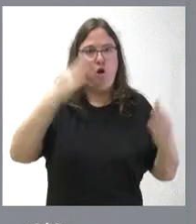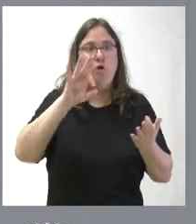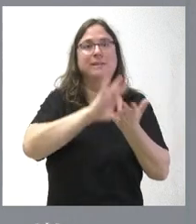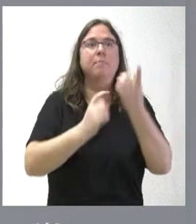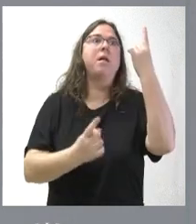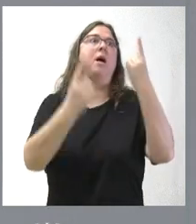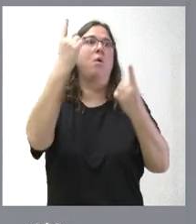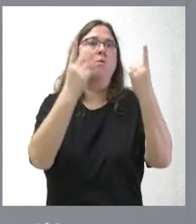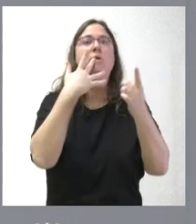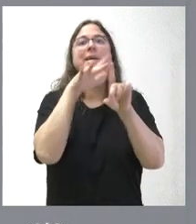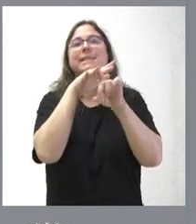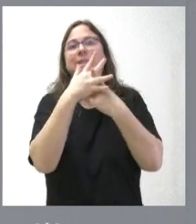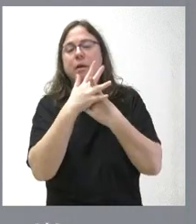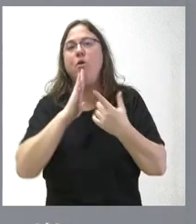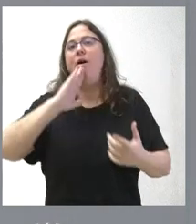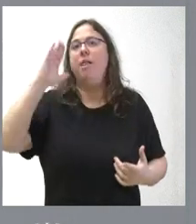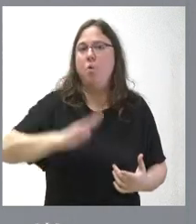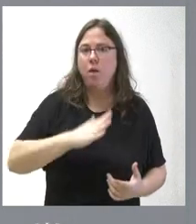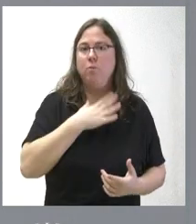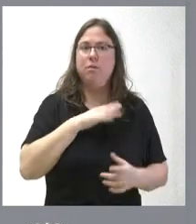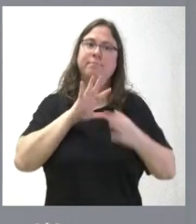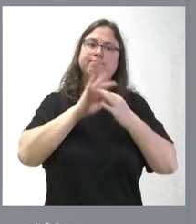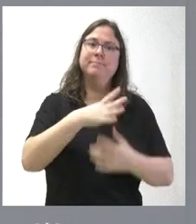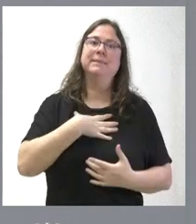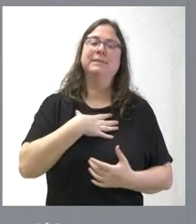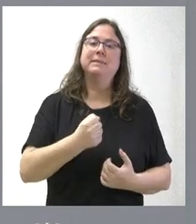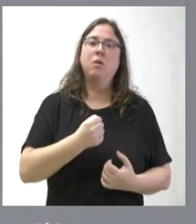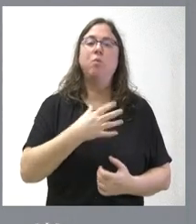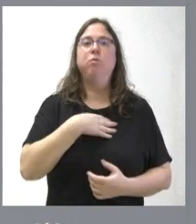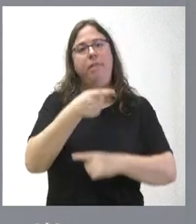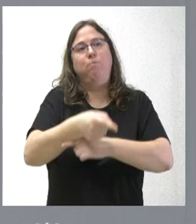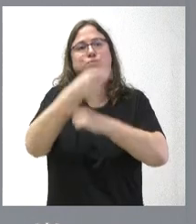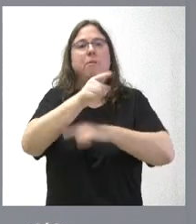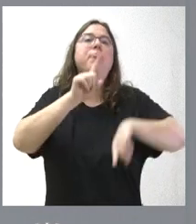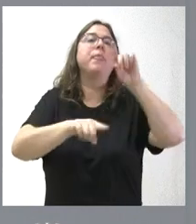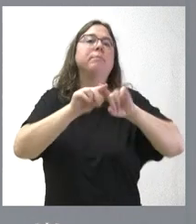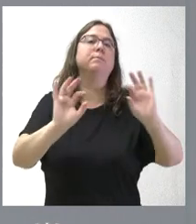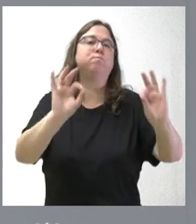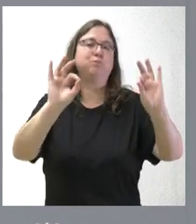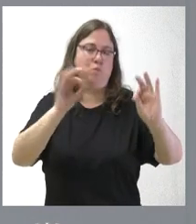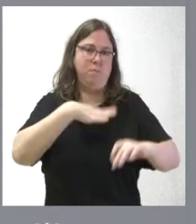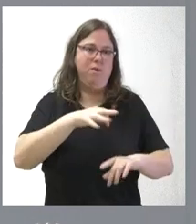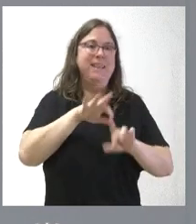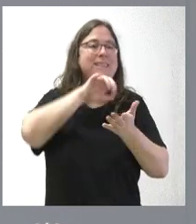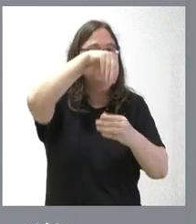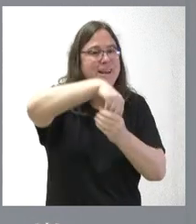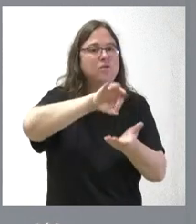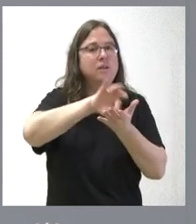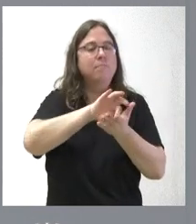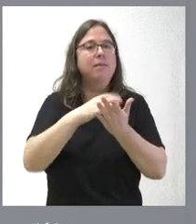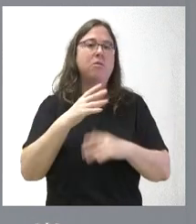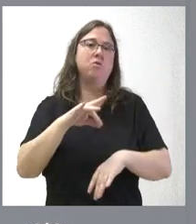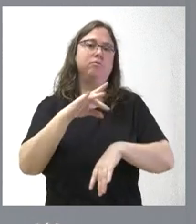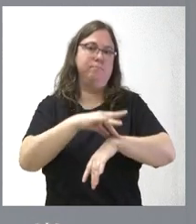específico, por cualquier razón que estima oportuno, a nivel sanitario podría establecerse la obligatoriedad de su uso en el servicio sanitario que pueda corresponder